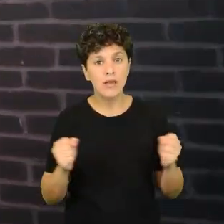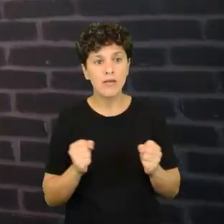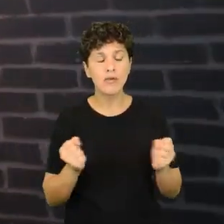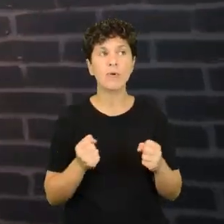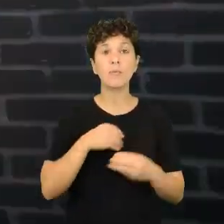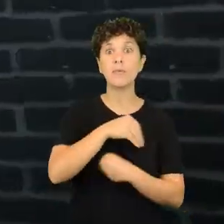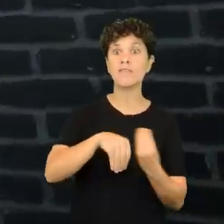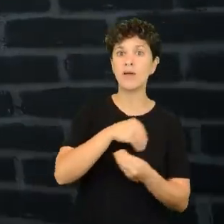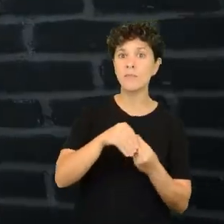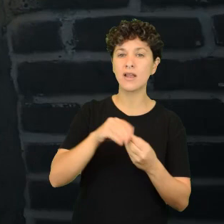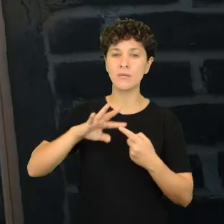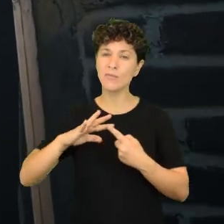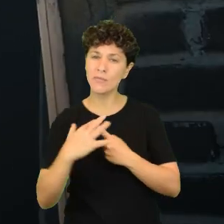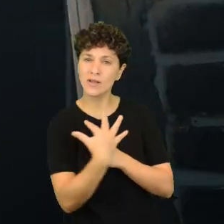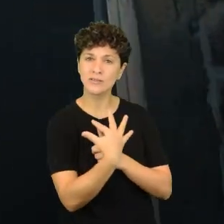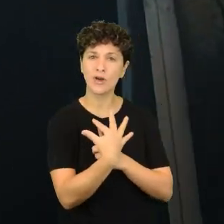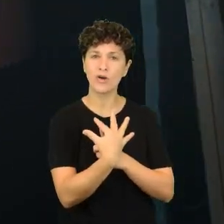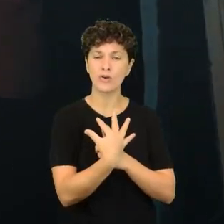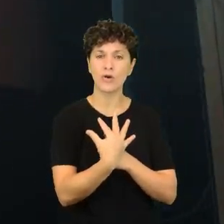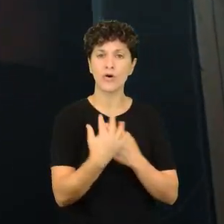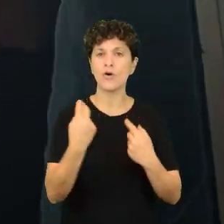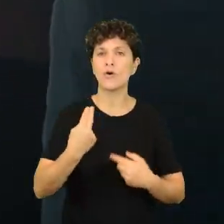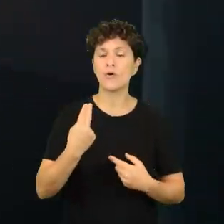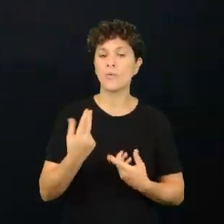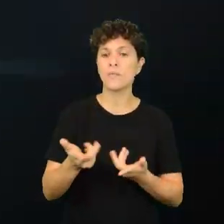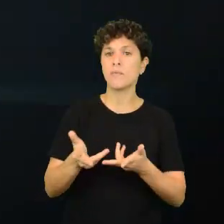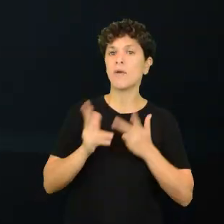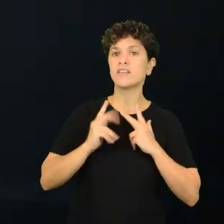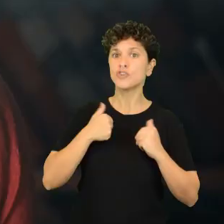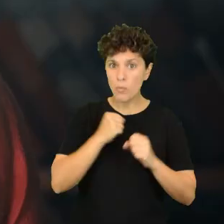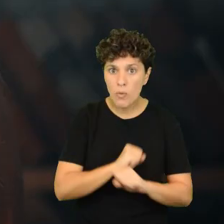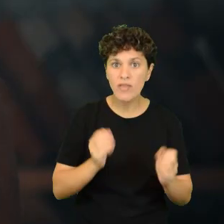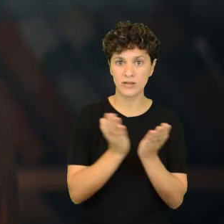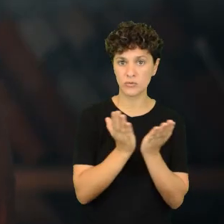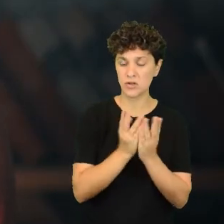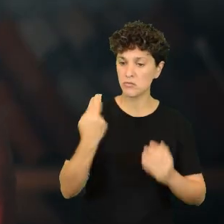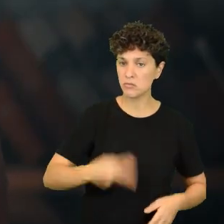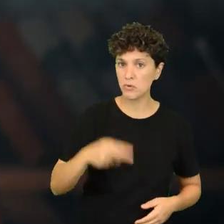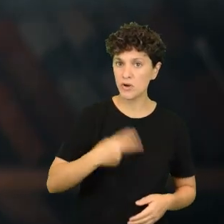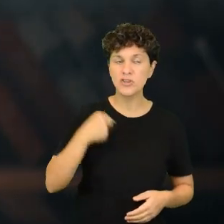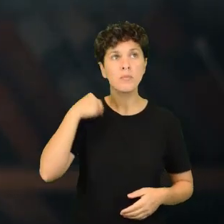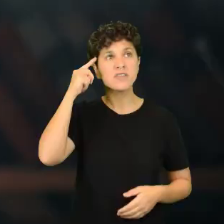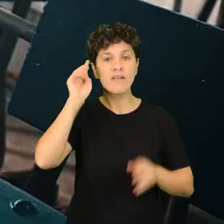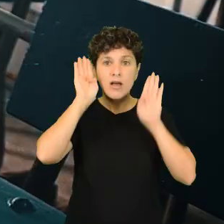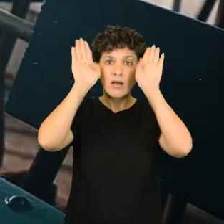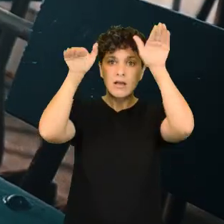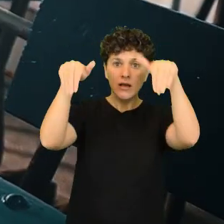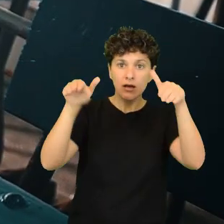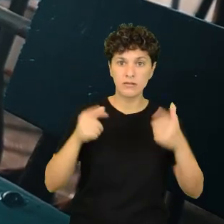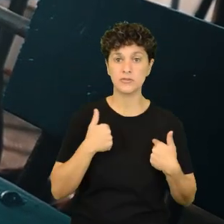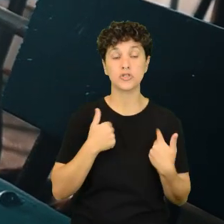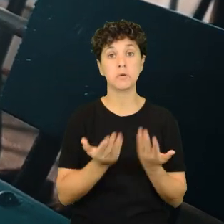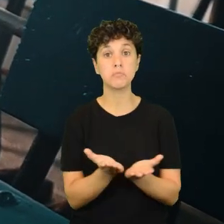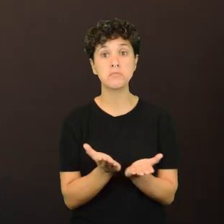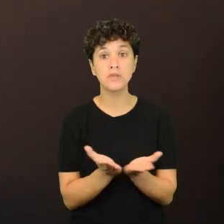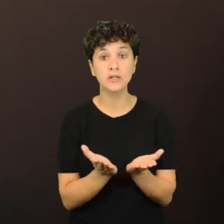mi familia, mi gente y todo no me daban la capacidad de que yo podía estudiar. Entonces yo me tenía como una persona burra. Para mí el estudio